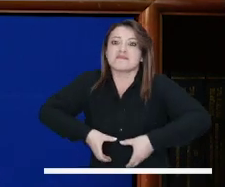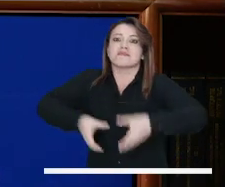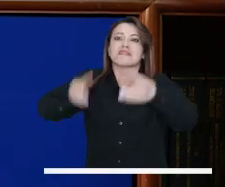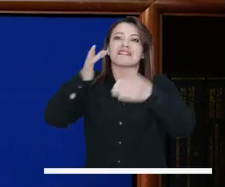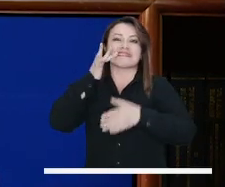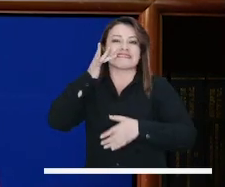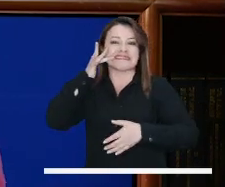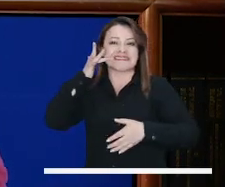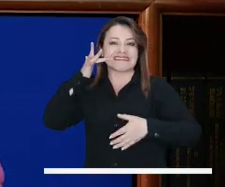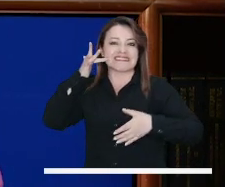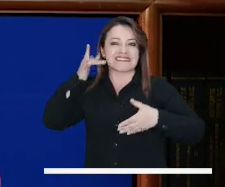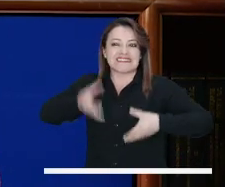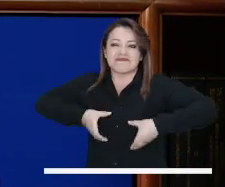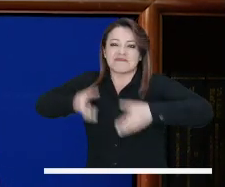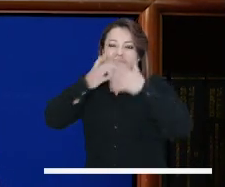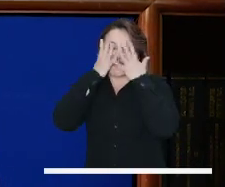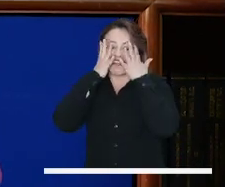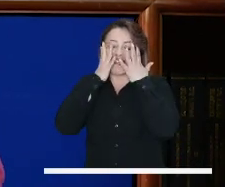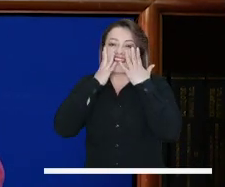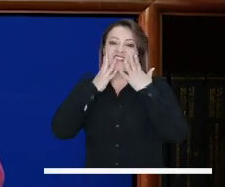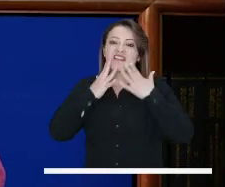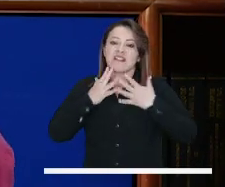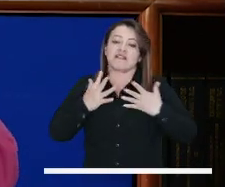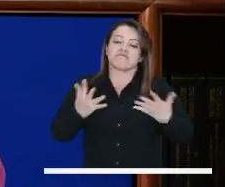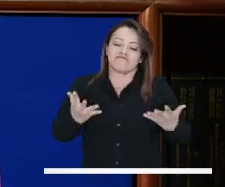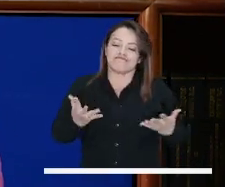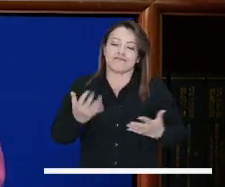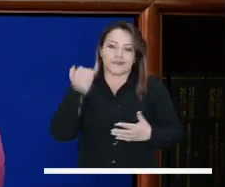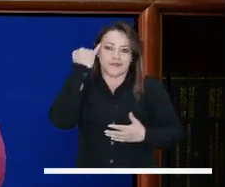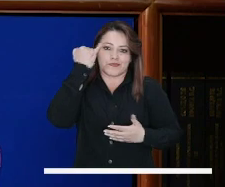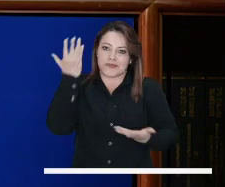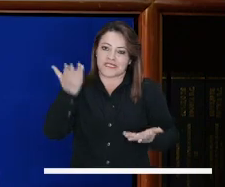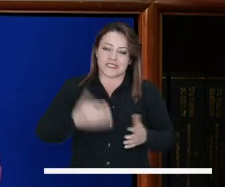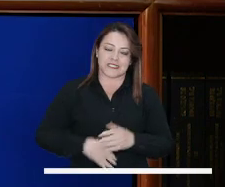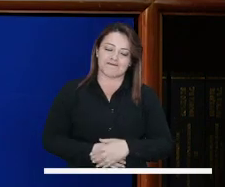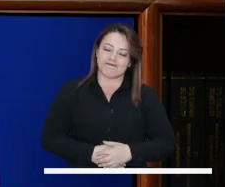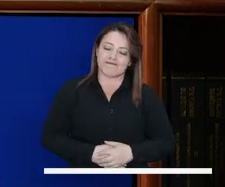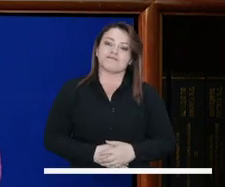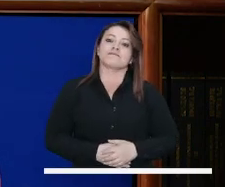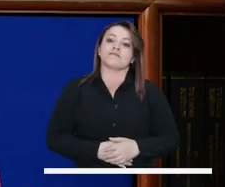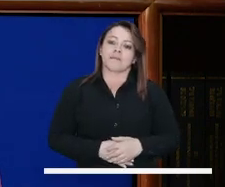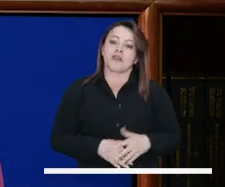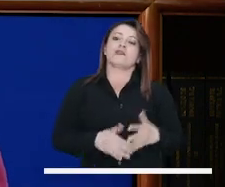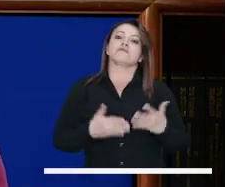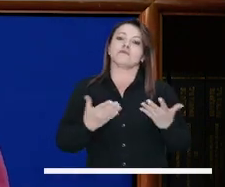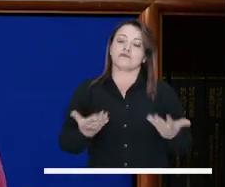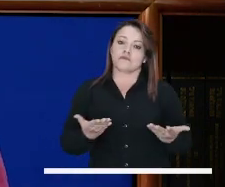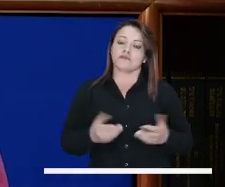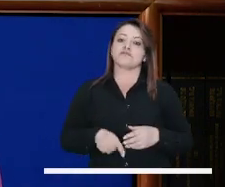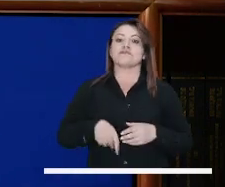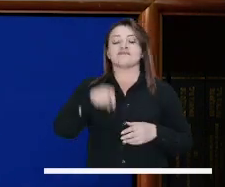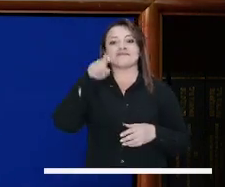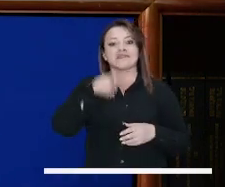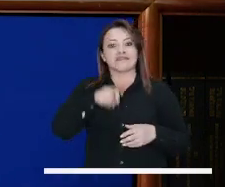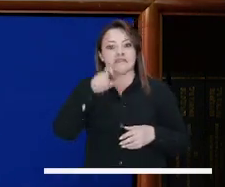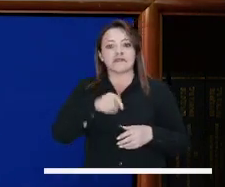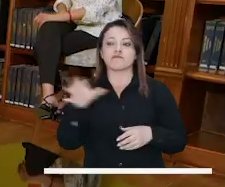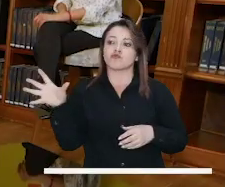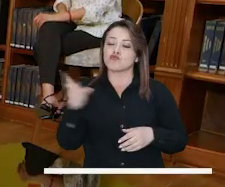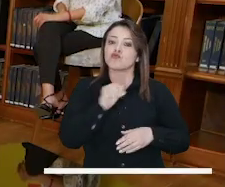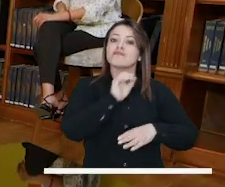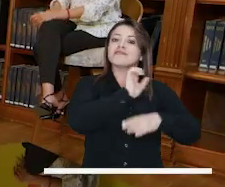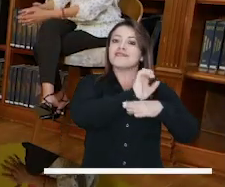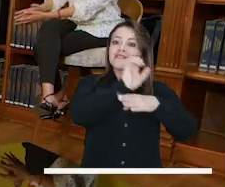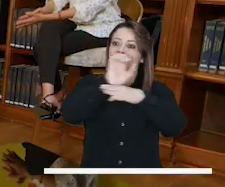todas esas barreras, a pesar de tener la alerta, termina llegando a un feminicidio. Y eso es justamente lo que hay que evitar.